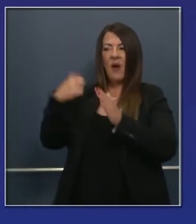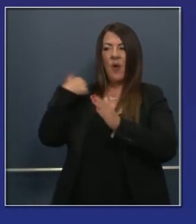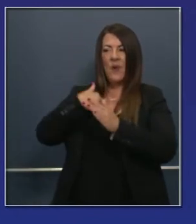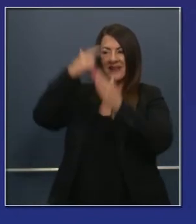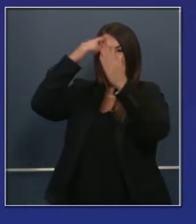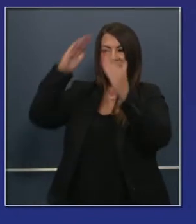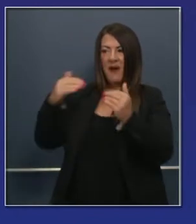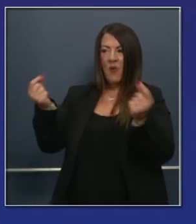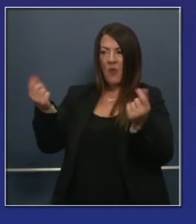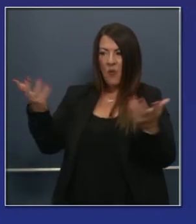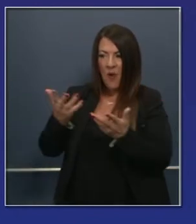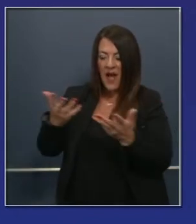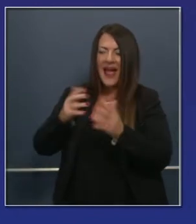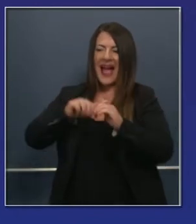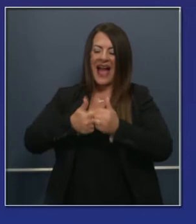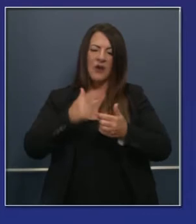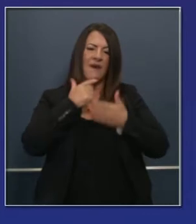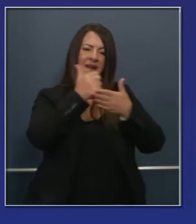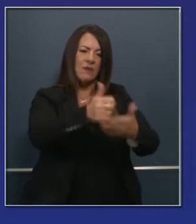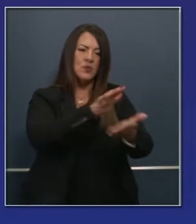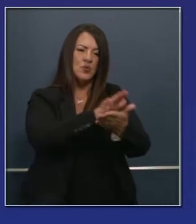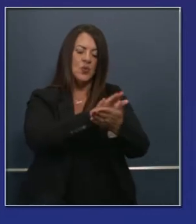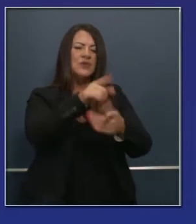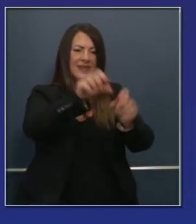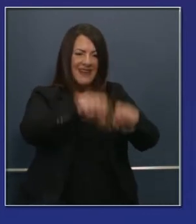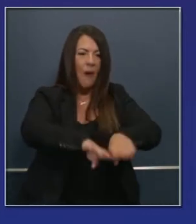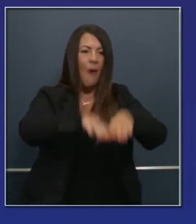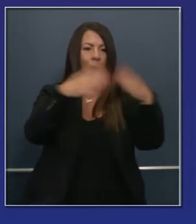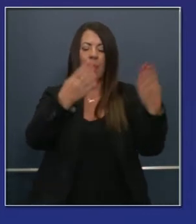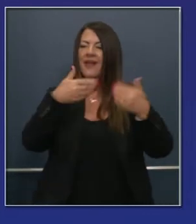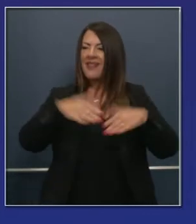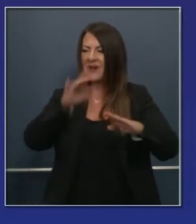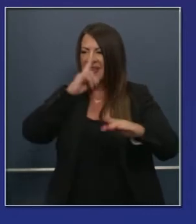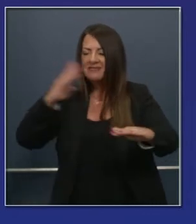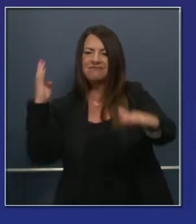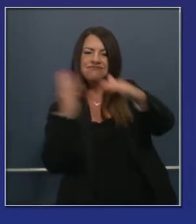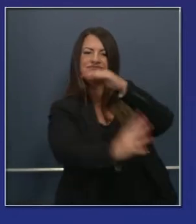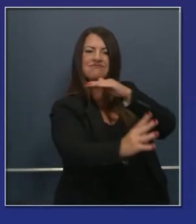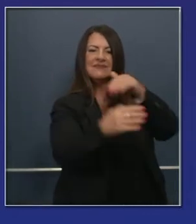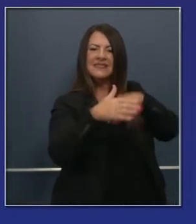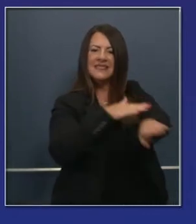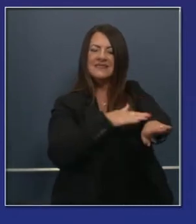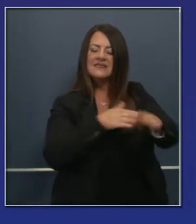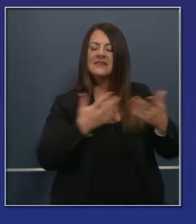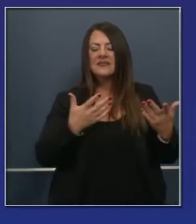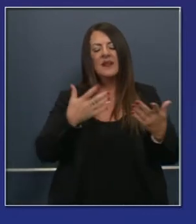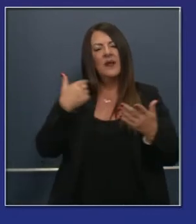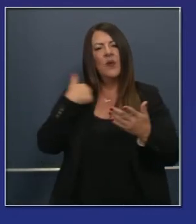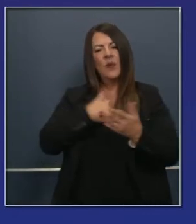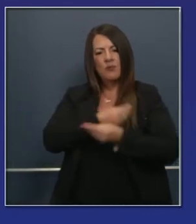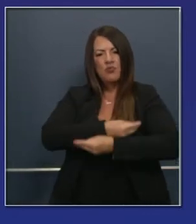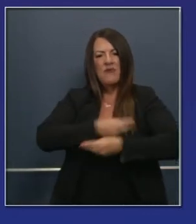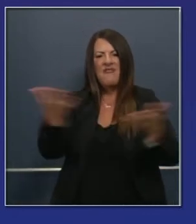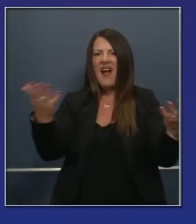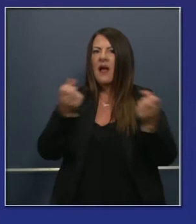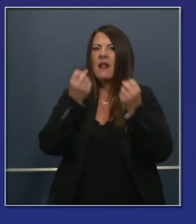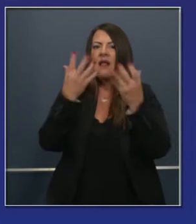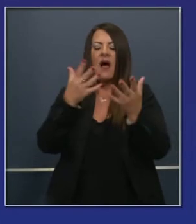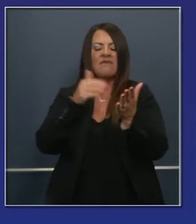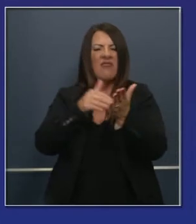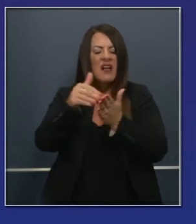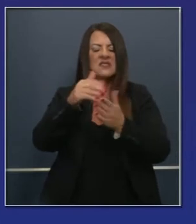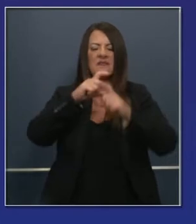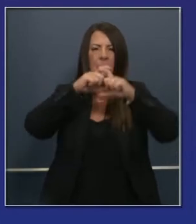reapertura de las escuelas para la instrucción personal en persona presencial, ya está preparando millones de mascarillas y